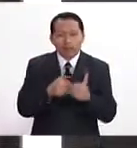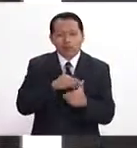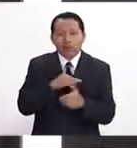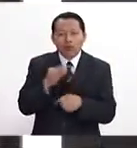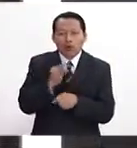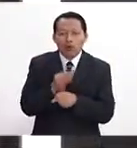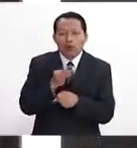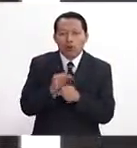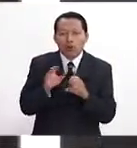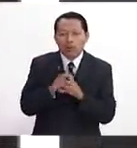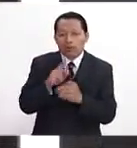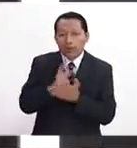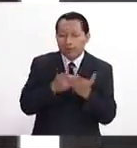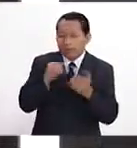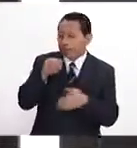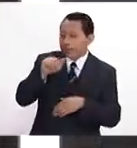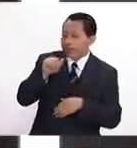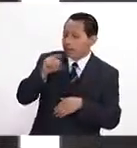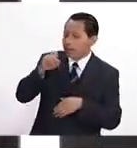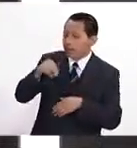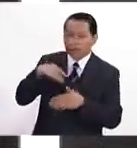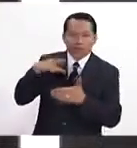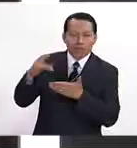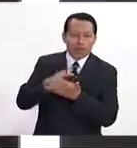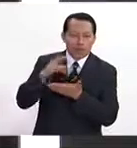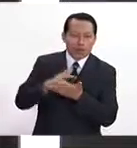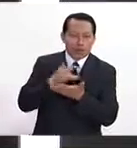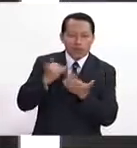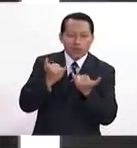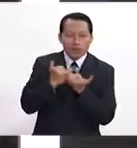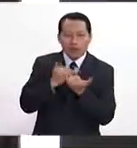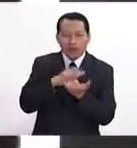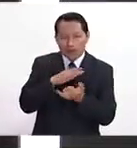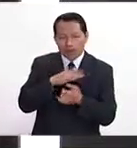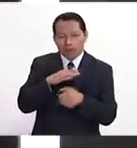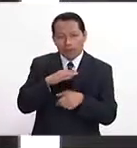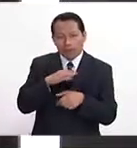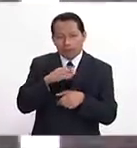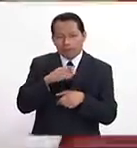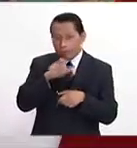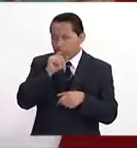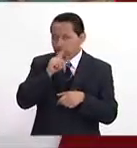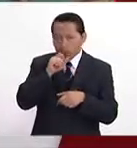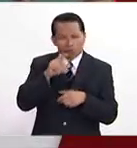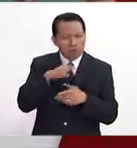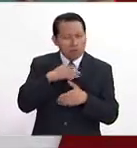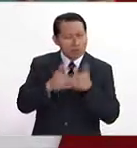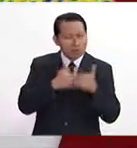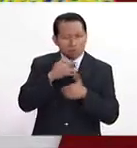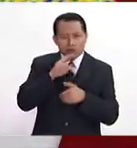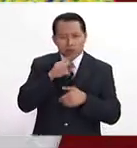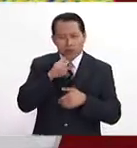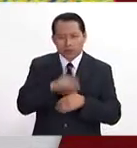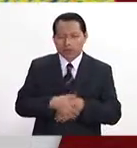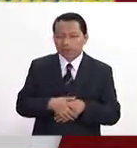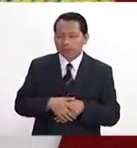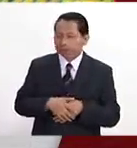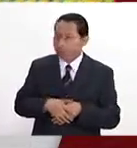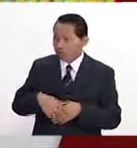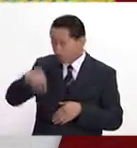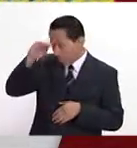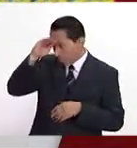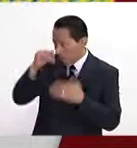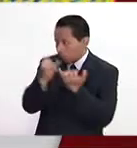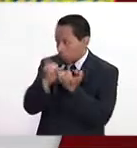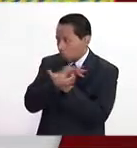actualmente en el programa de INADEM y nos están apoyando con esto y pues estamos acelerando muy rápido todo el proceso. No, y además nos imaginamos que para